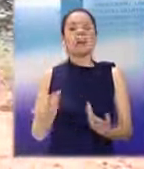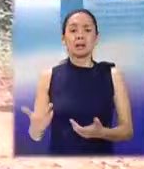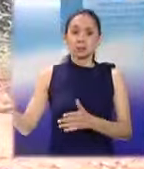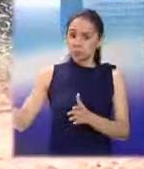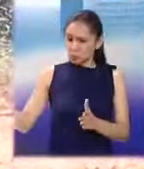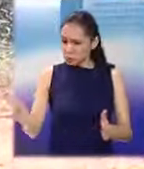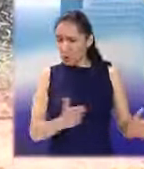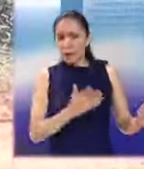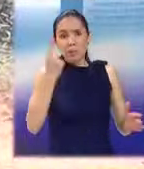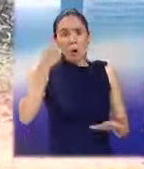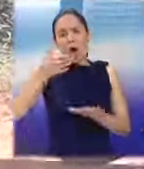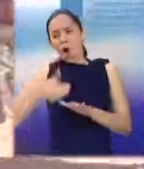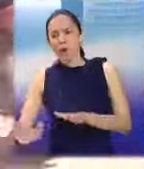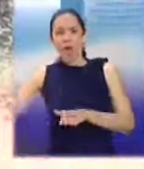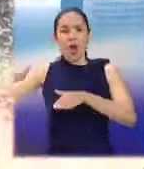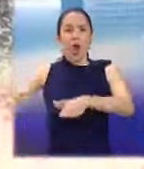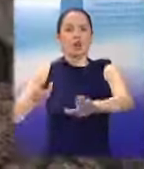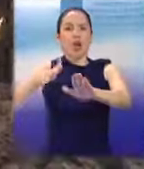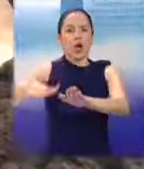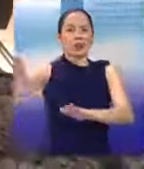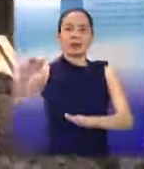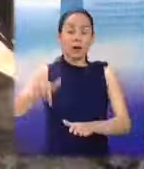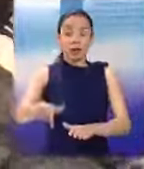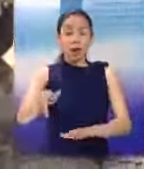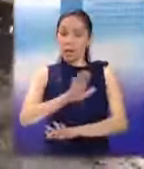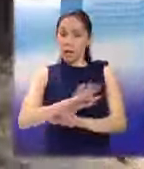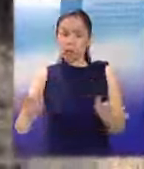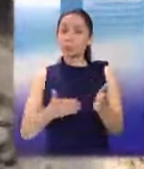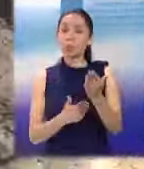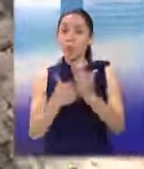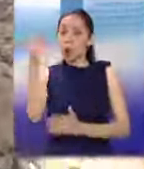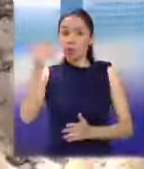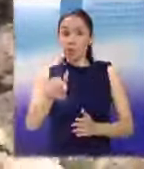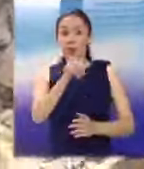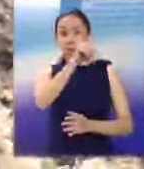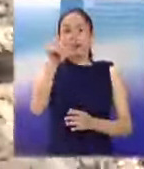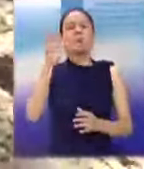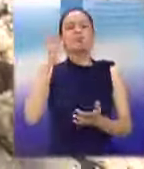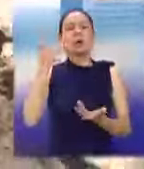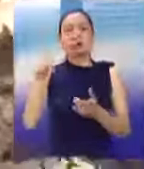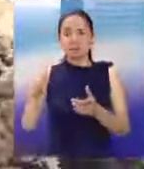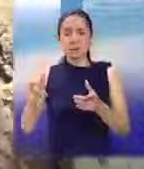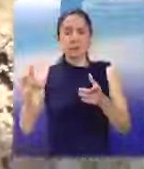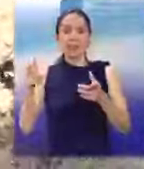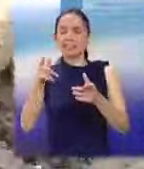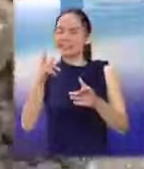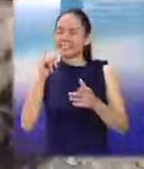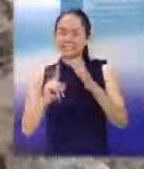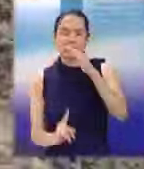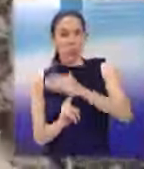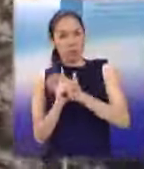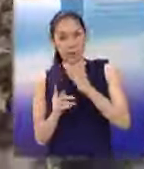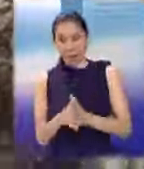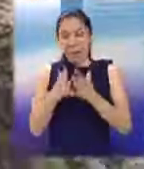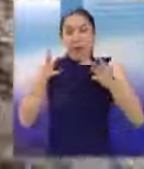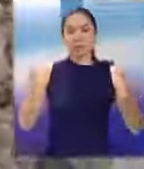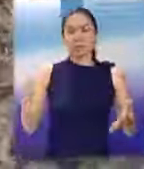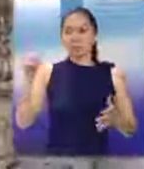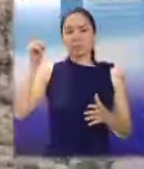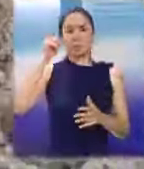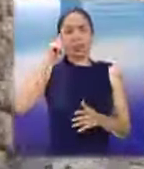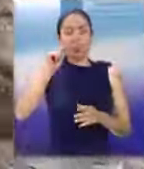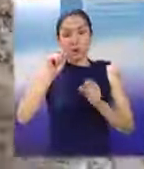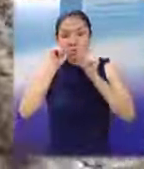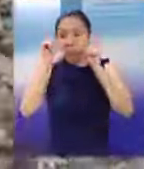algunos baches. Pero antes que el cántaro se rompiera, sorpresivamente, el Gobernador